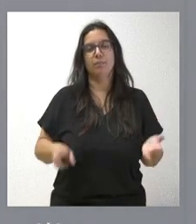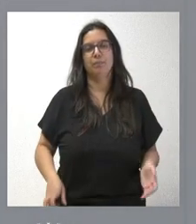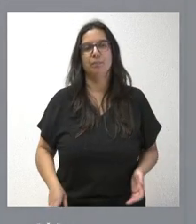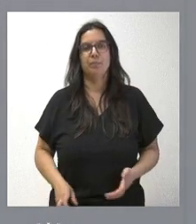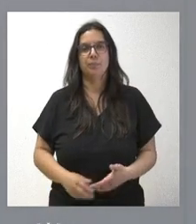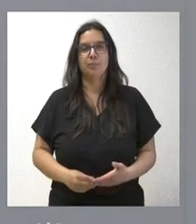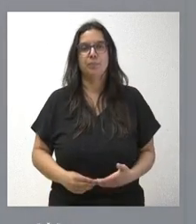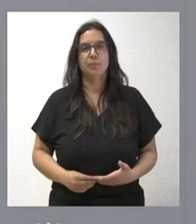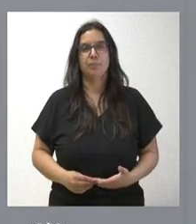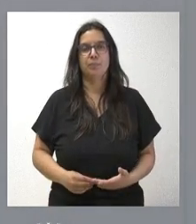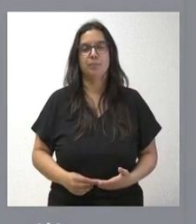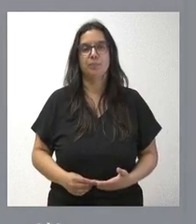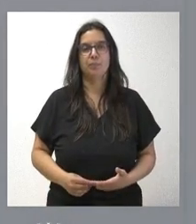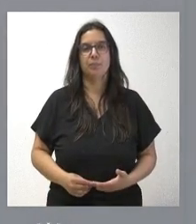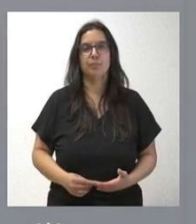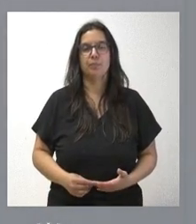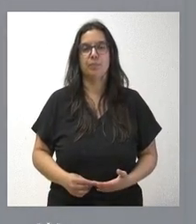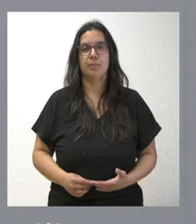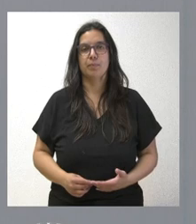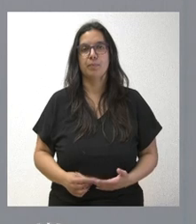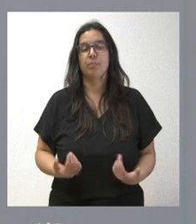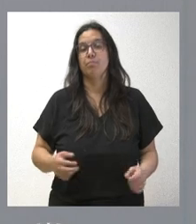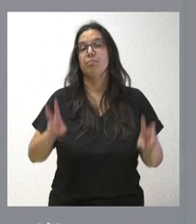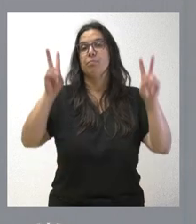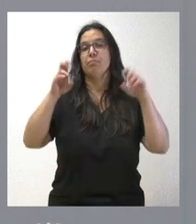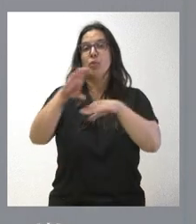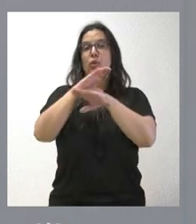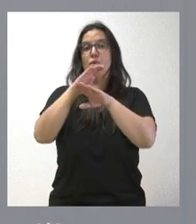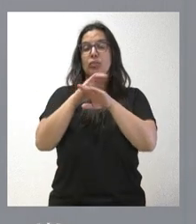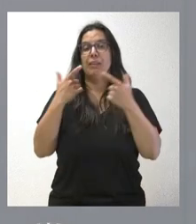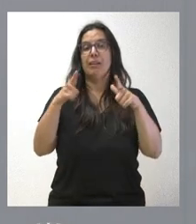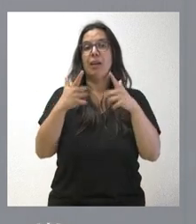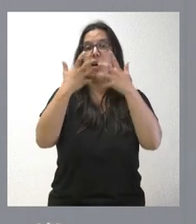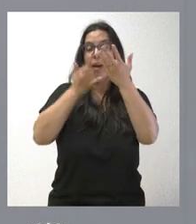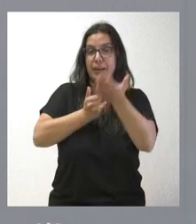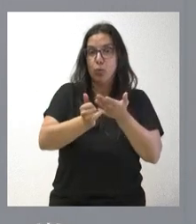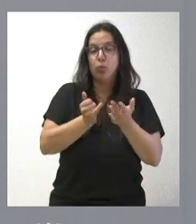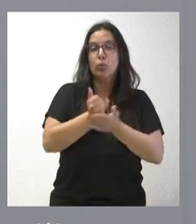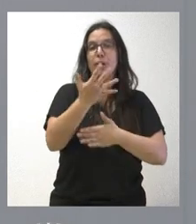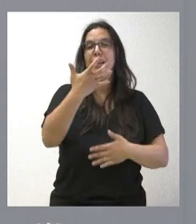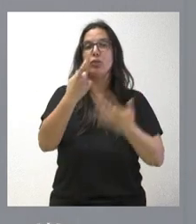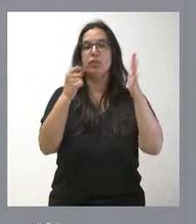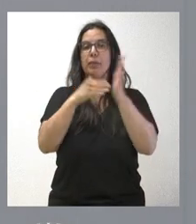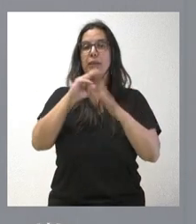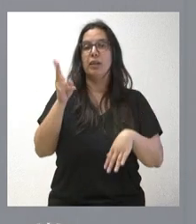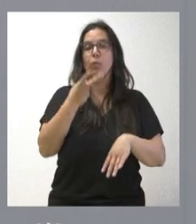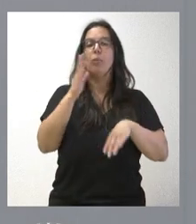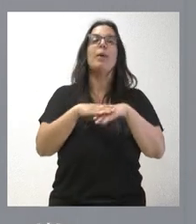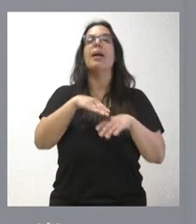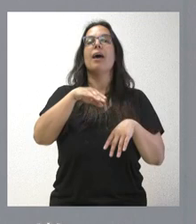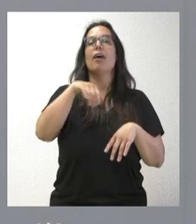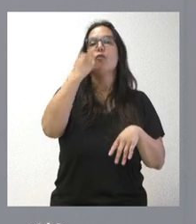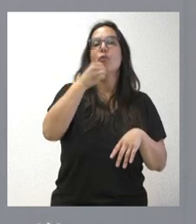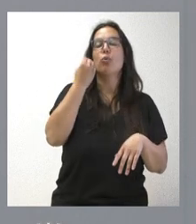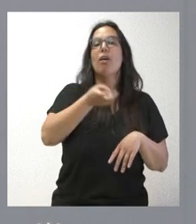gestión de este suministro. En el caso de la Consejería de Agricultura, 570.000 euros para el suministro y distribución de frutas y hortalizas